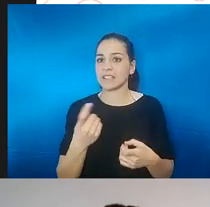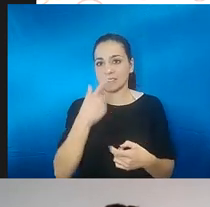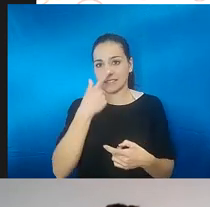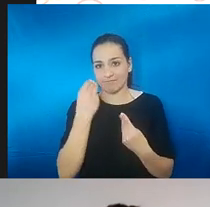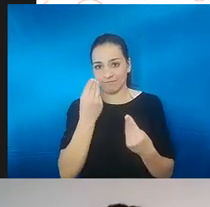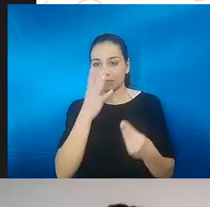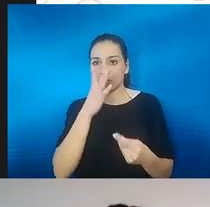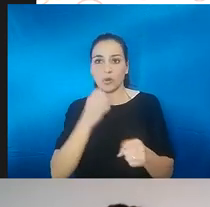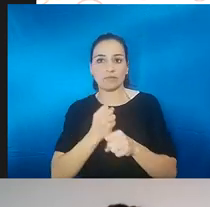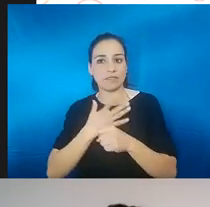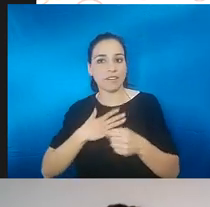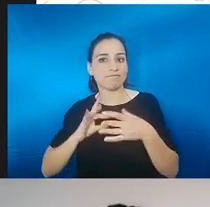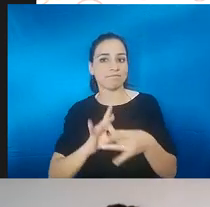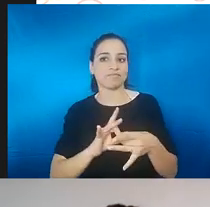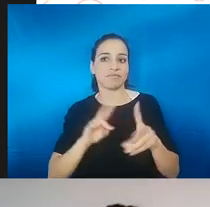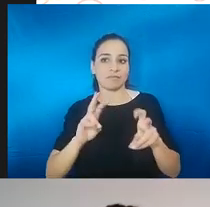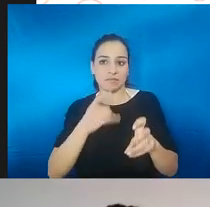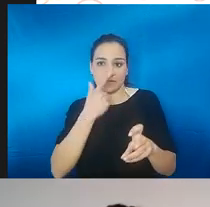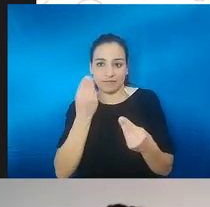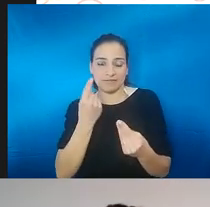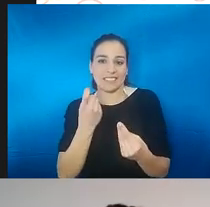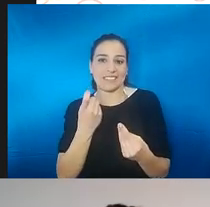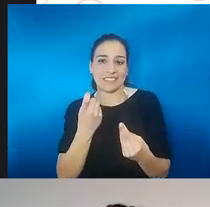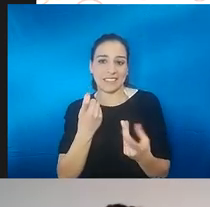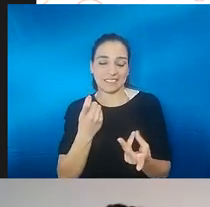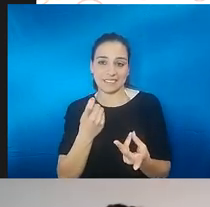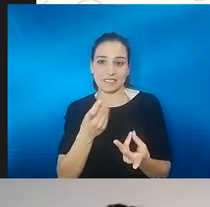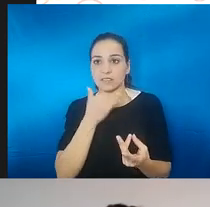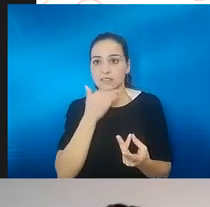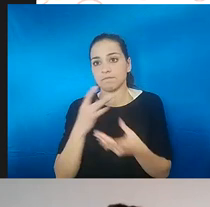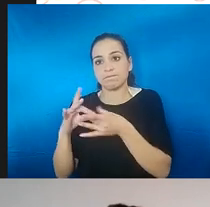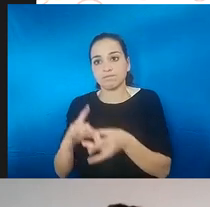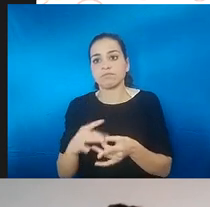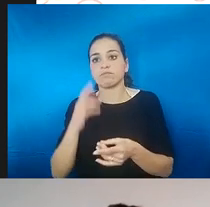laboral, algún tipo de reconocimiento de esa discapacidad.